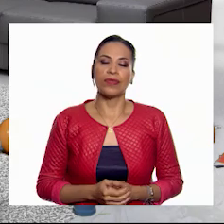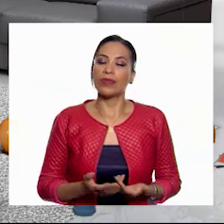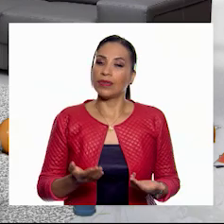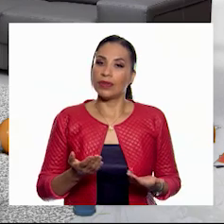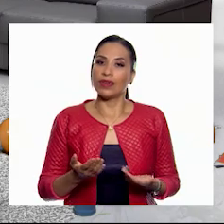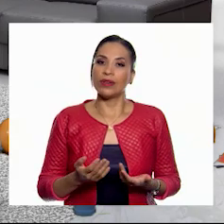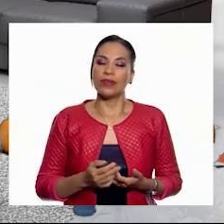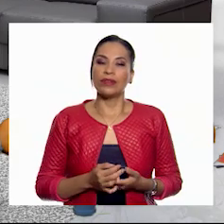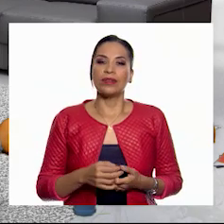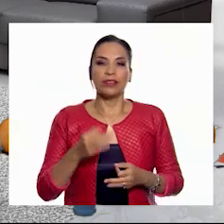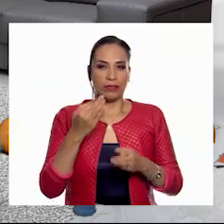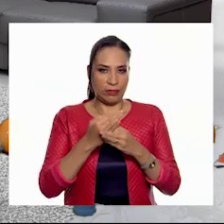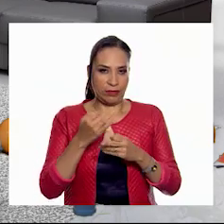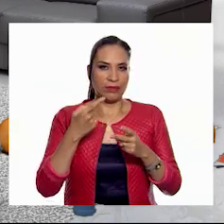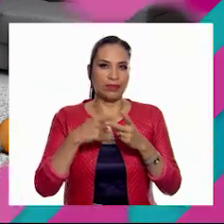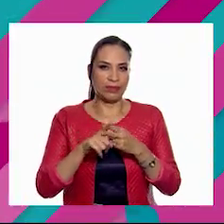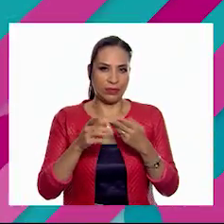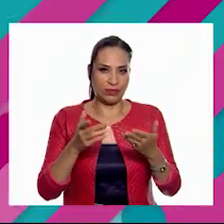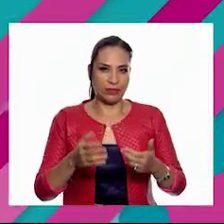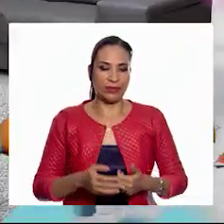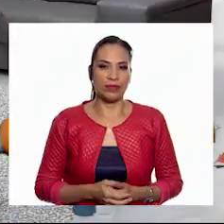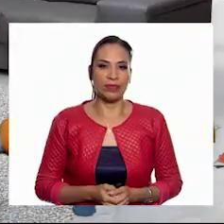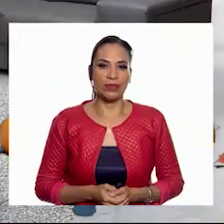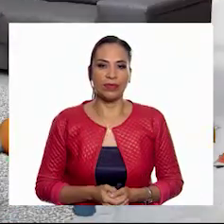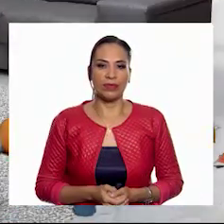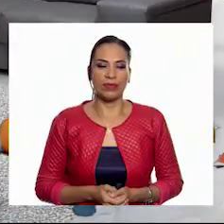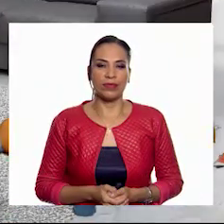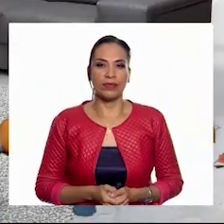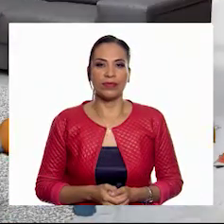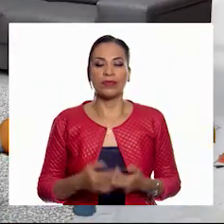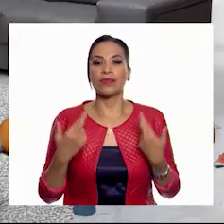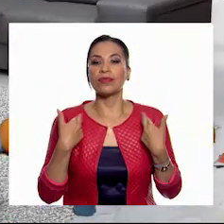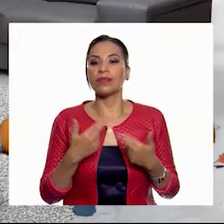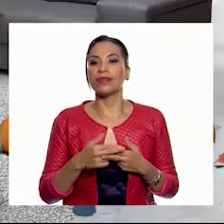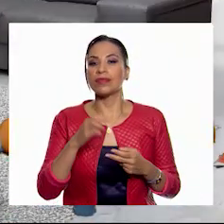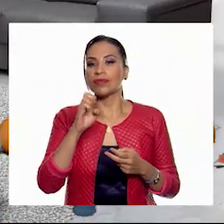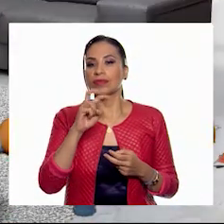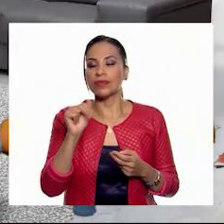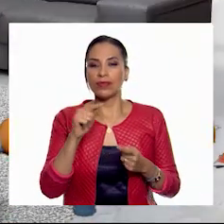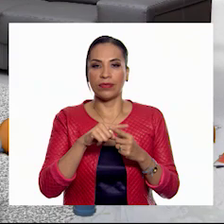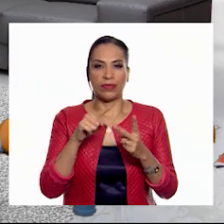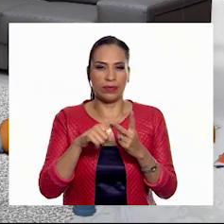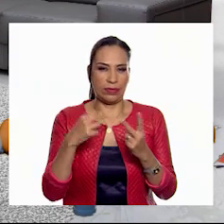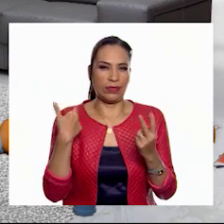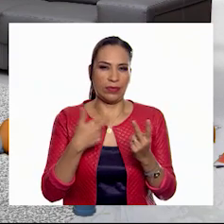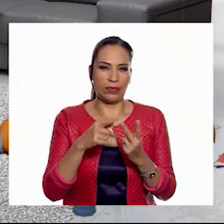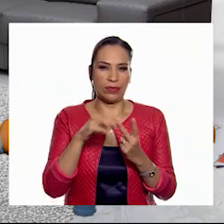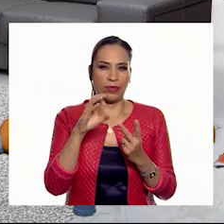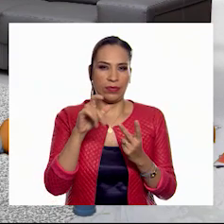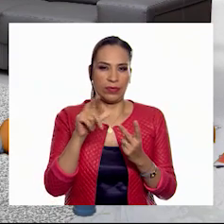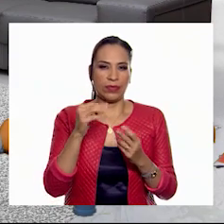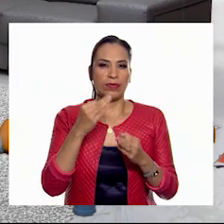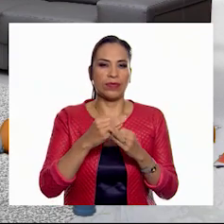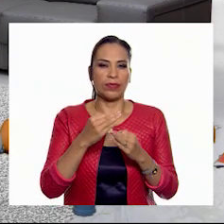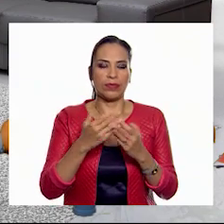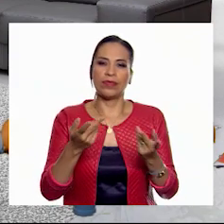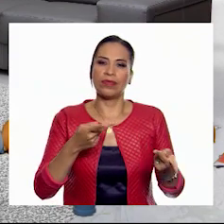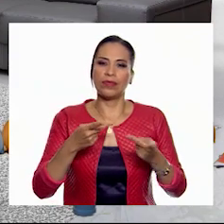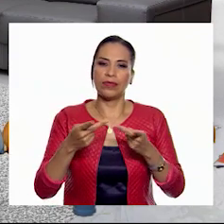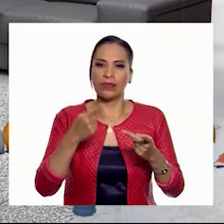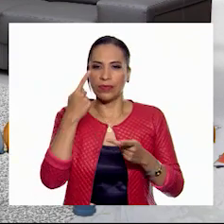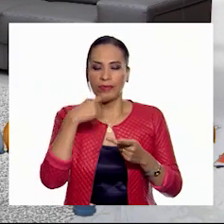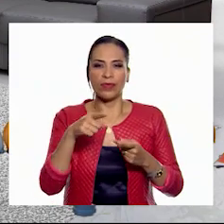Entonces, manos a la obra. La maestra Eva y el profesor Carlos se van a preparar para el